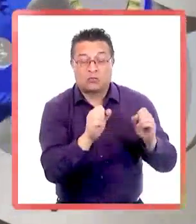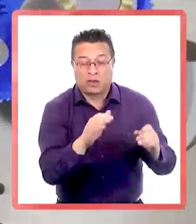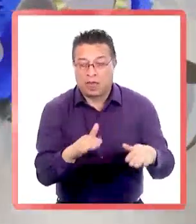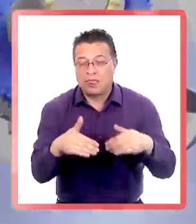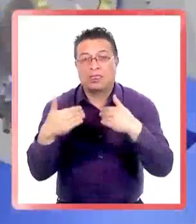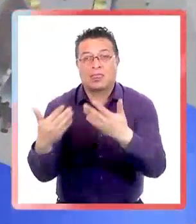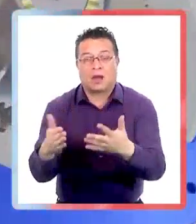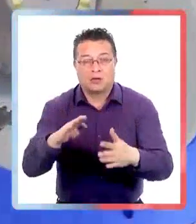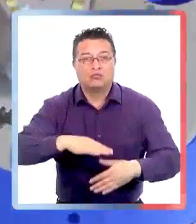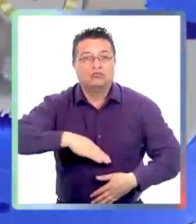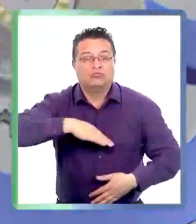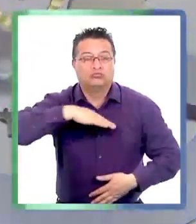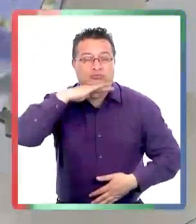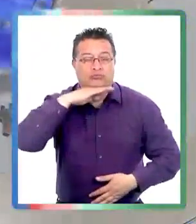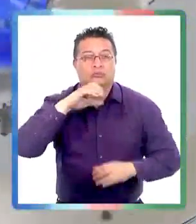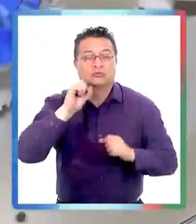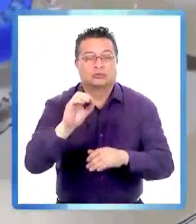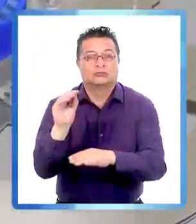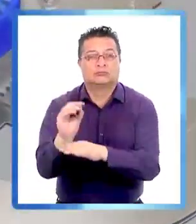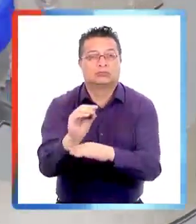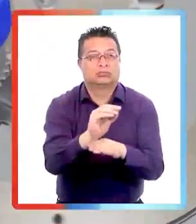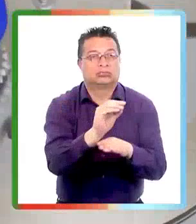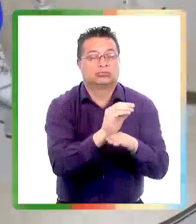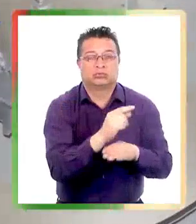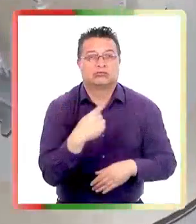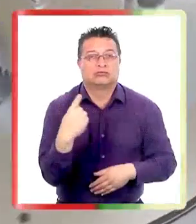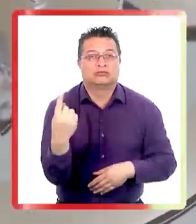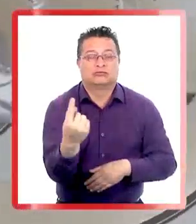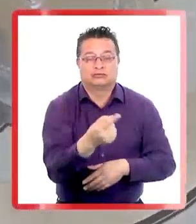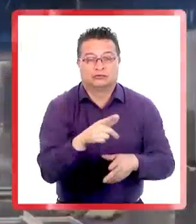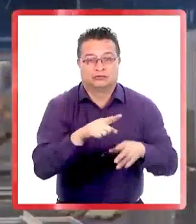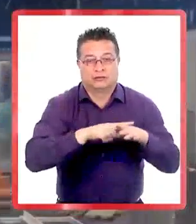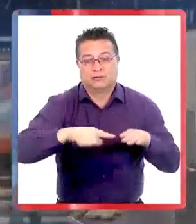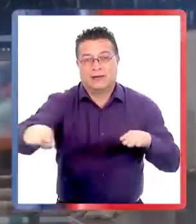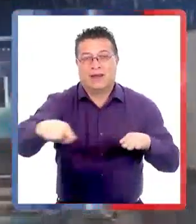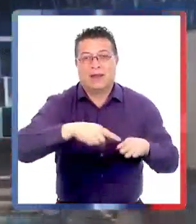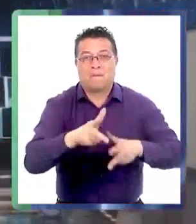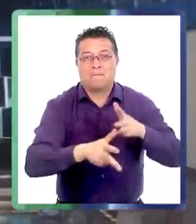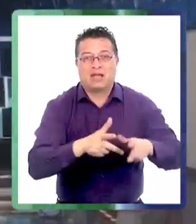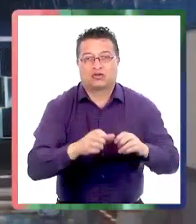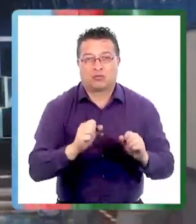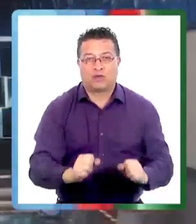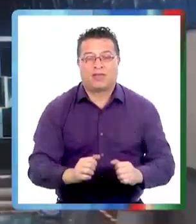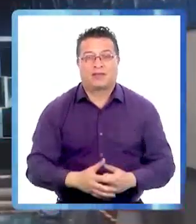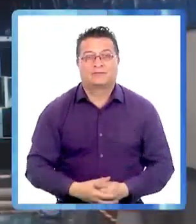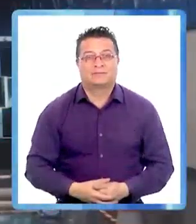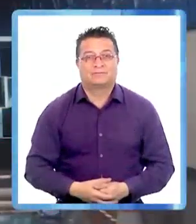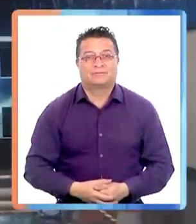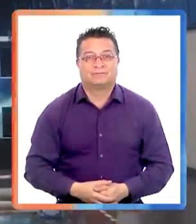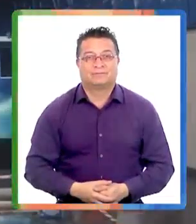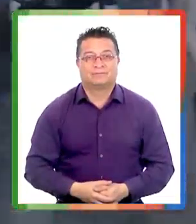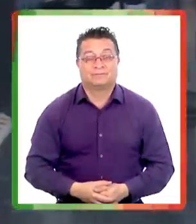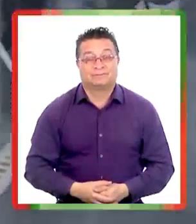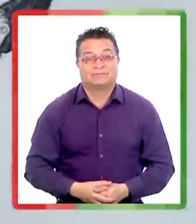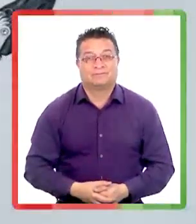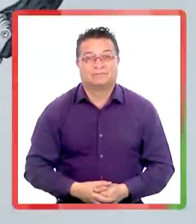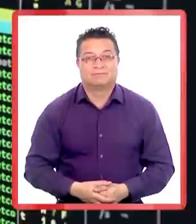todas las estaciones generarían la energía suficiente para abastecer a toda una línea de metro.